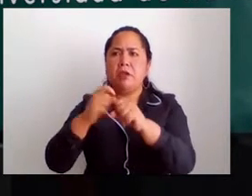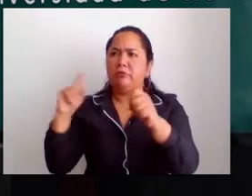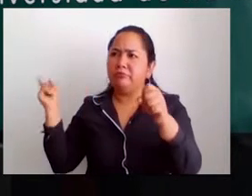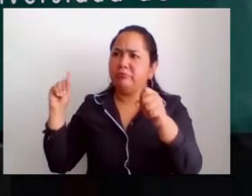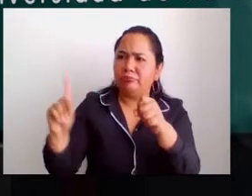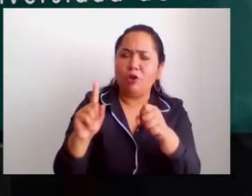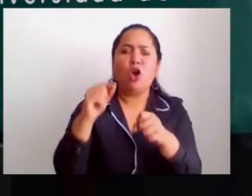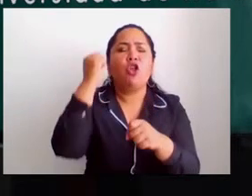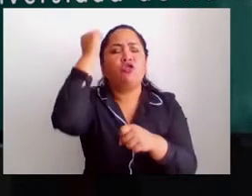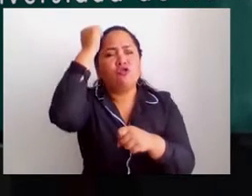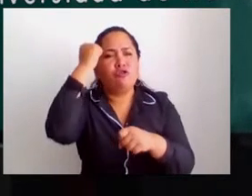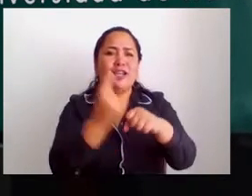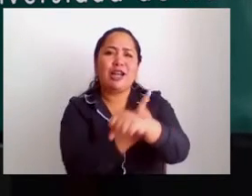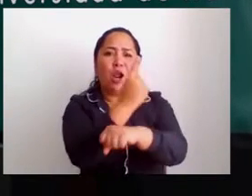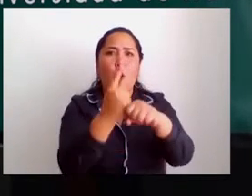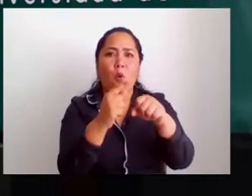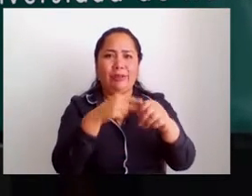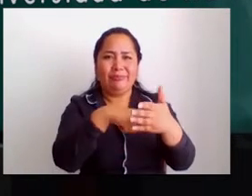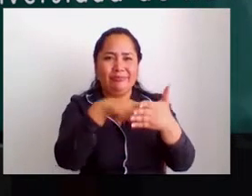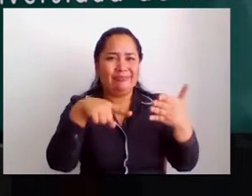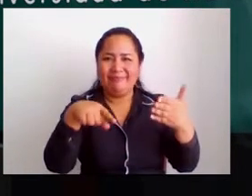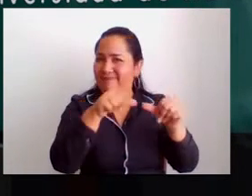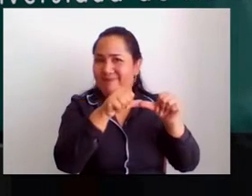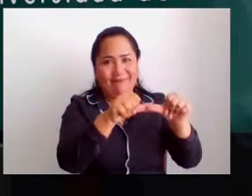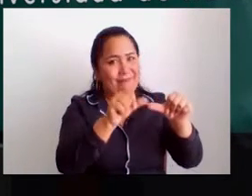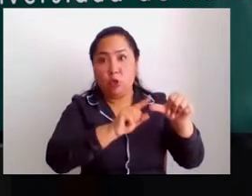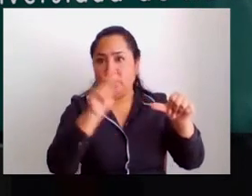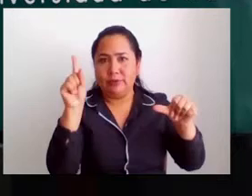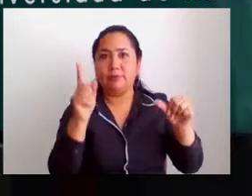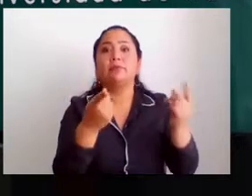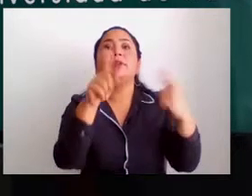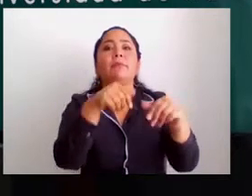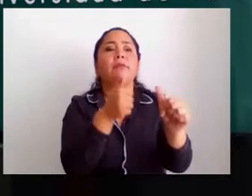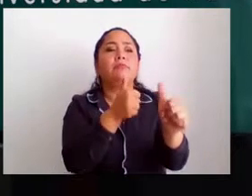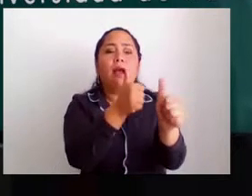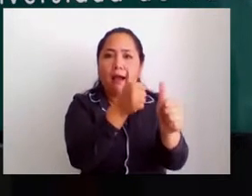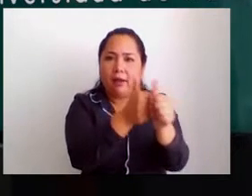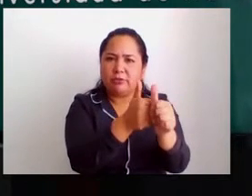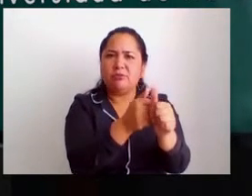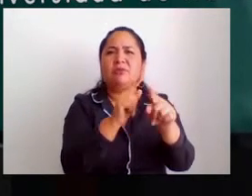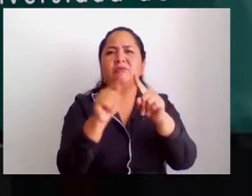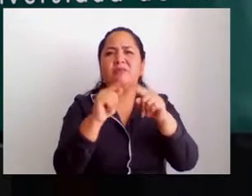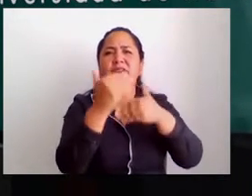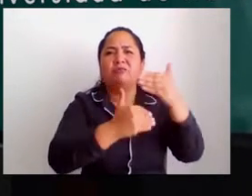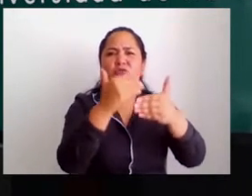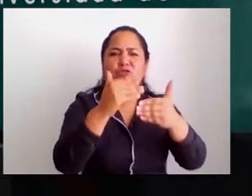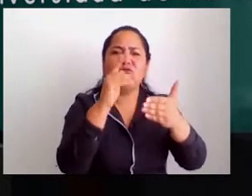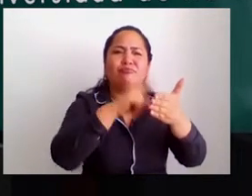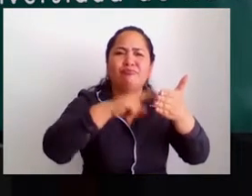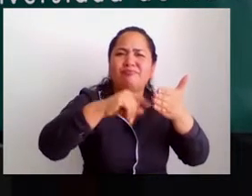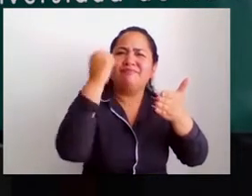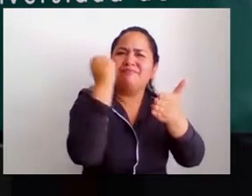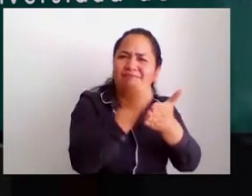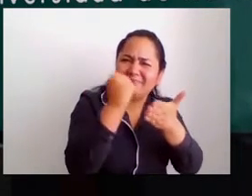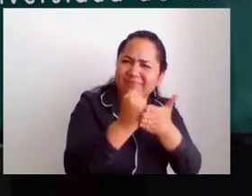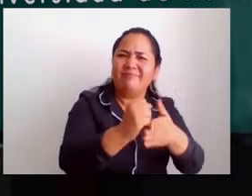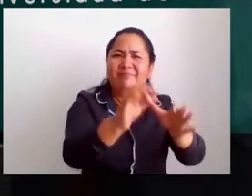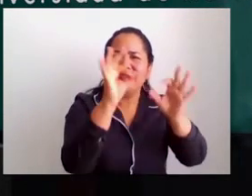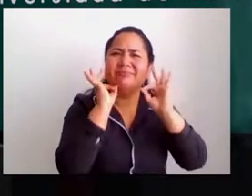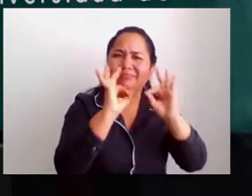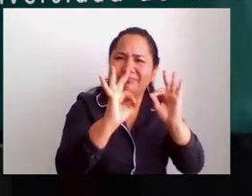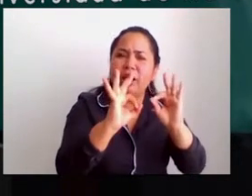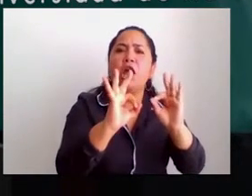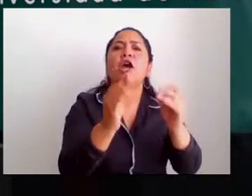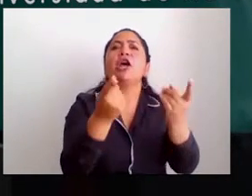años como docente hora cátedra en la Universidad de Nariño. También he sido asesor de procesos de registro calificado,